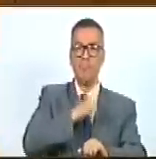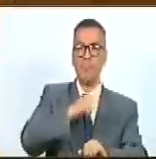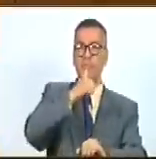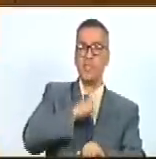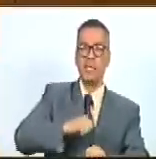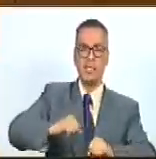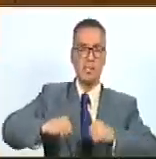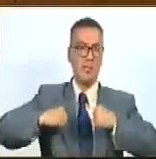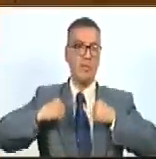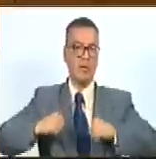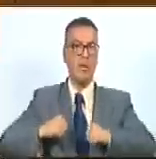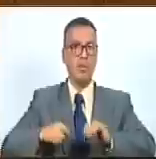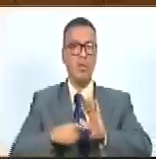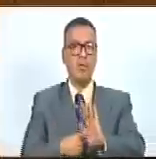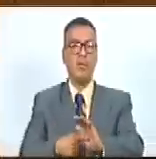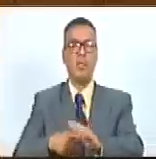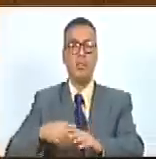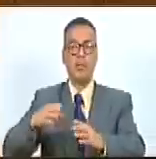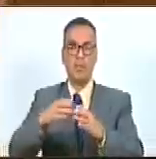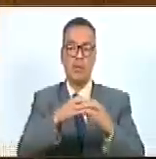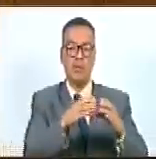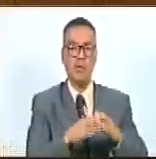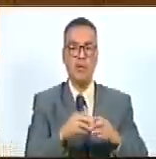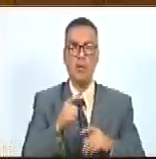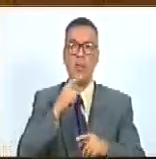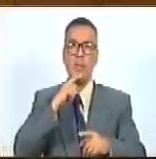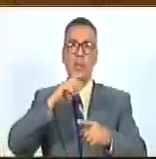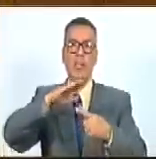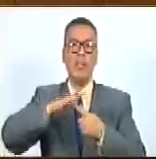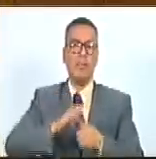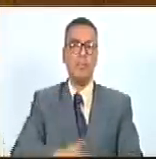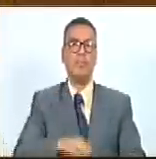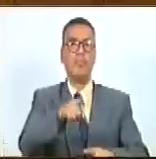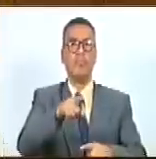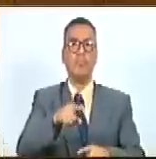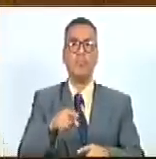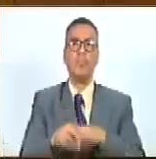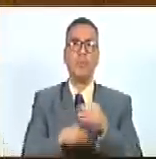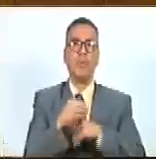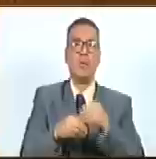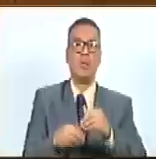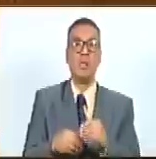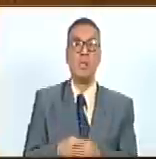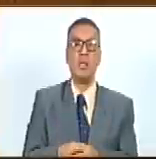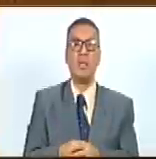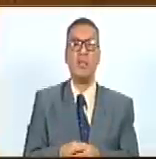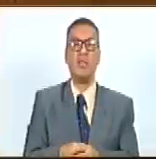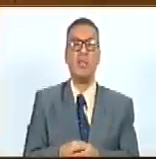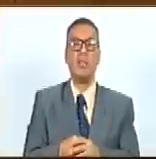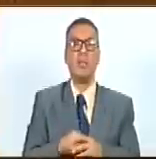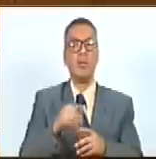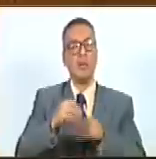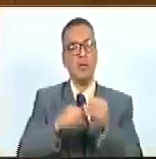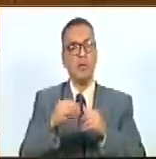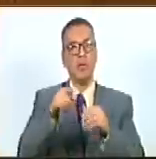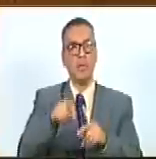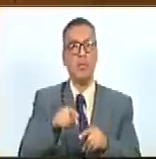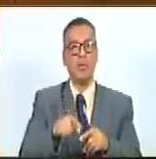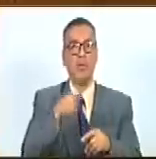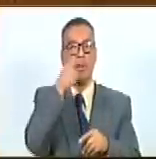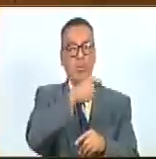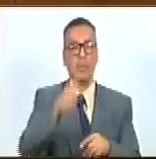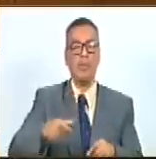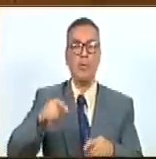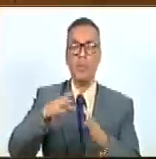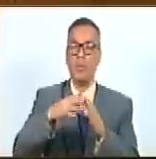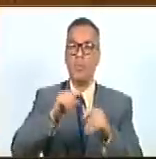tenaz contra el colonialismo y la dominación que se aprendió pretendido imponer a los pueblos